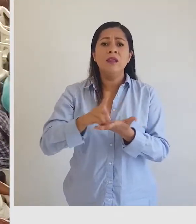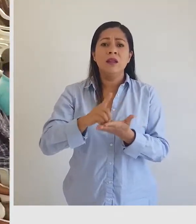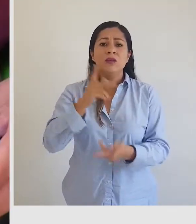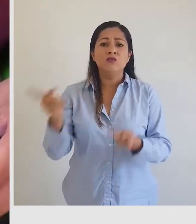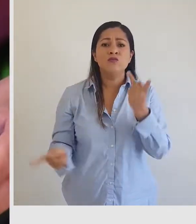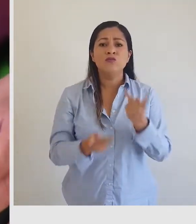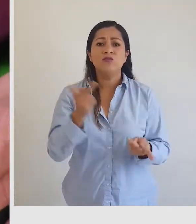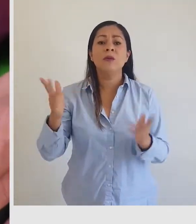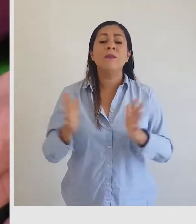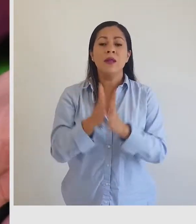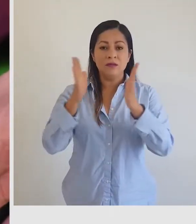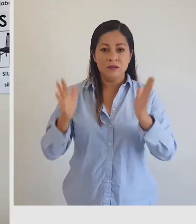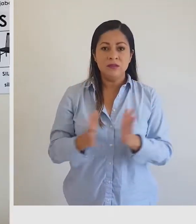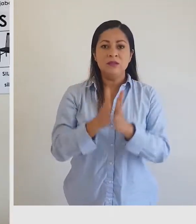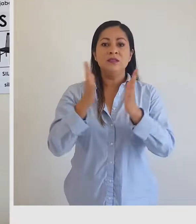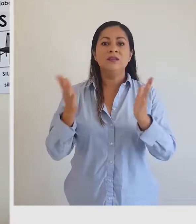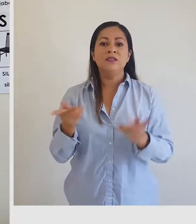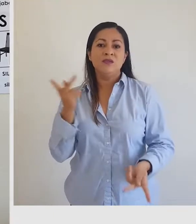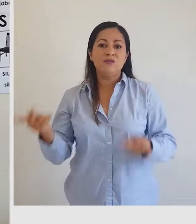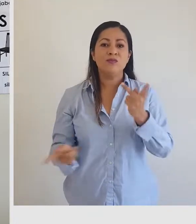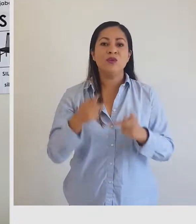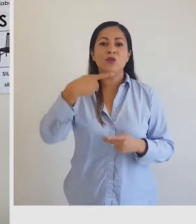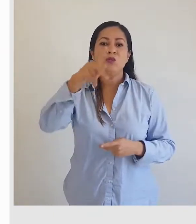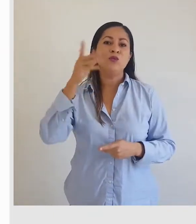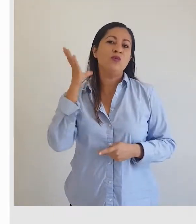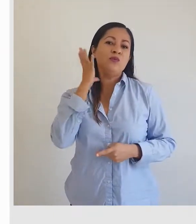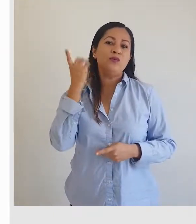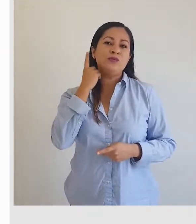Participa en la consulta. Tu Congreso.